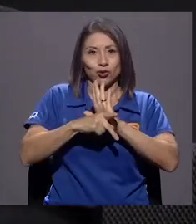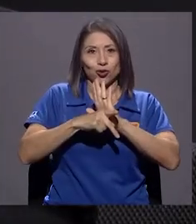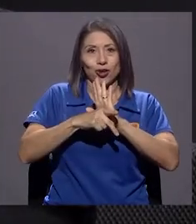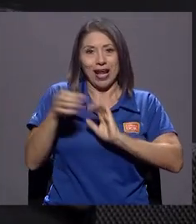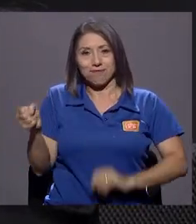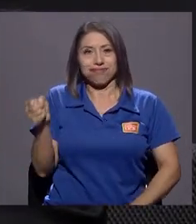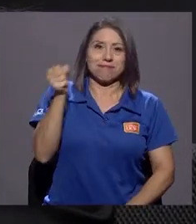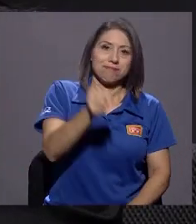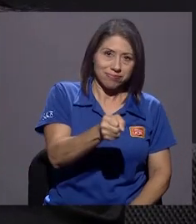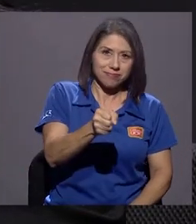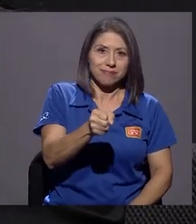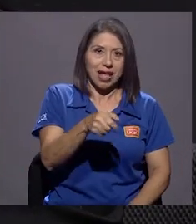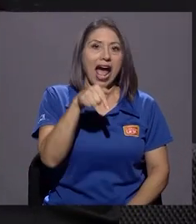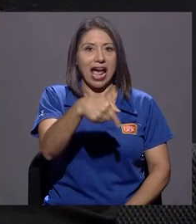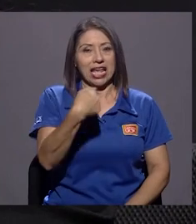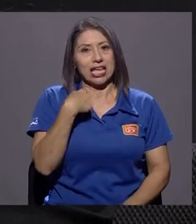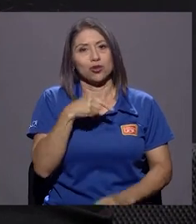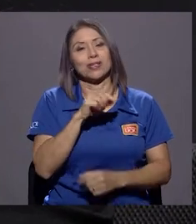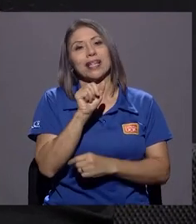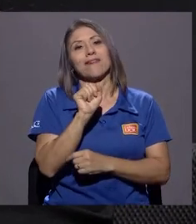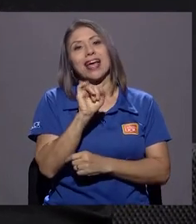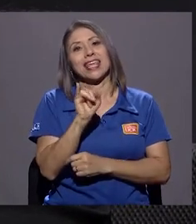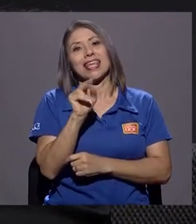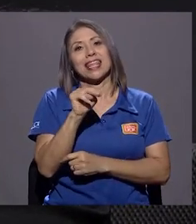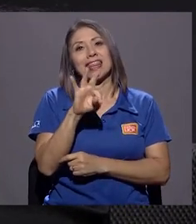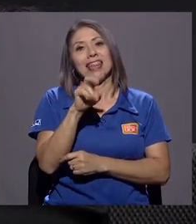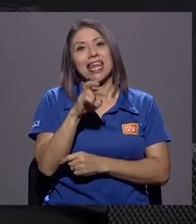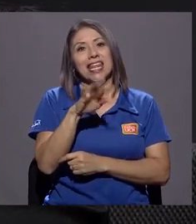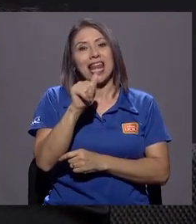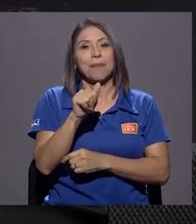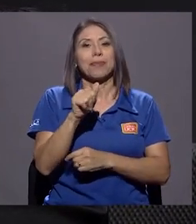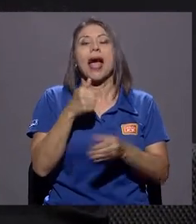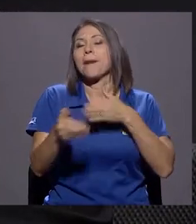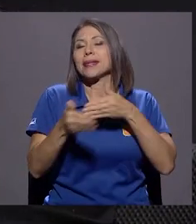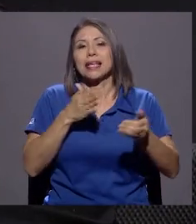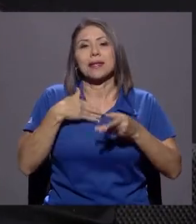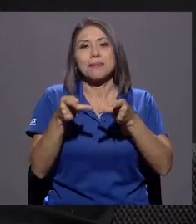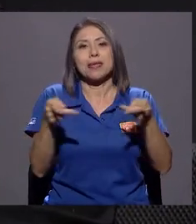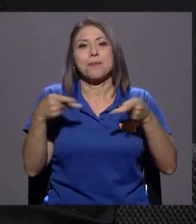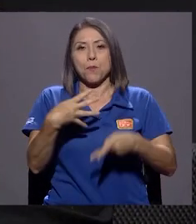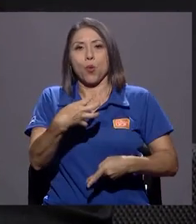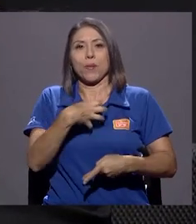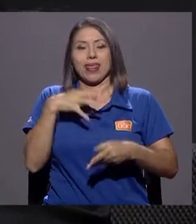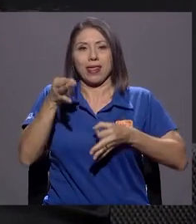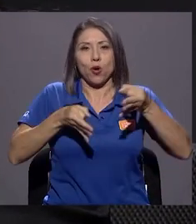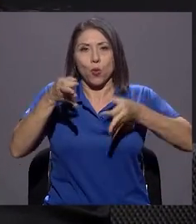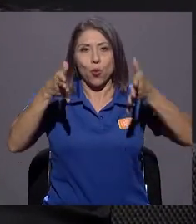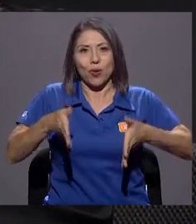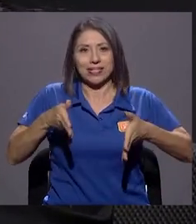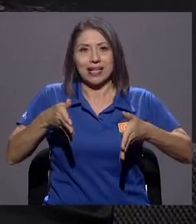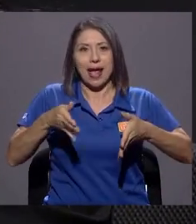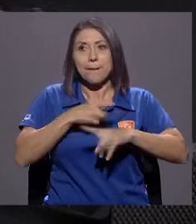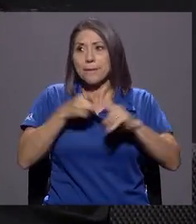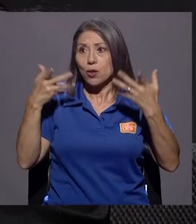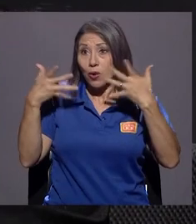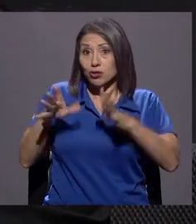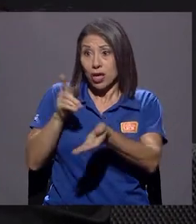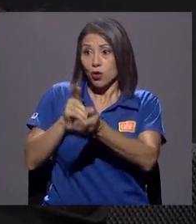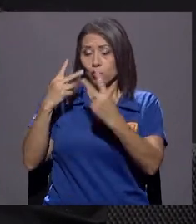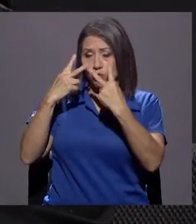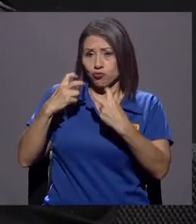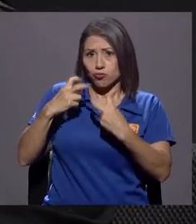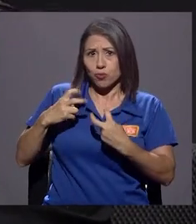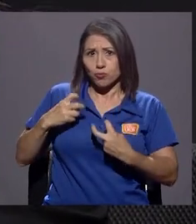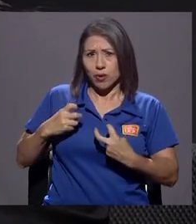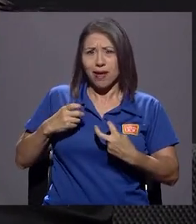a pesar de que mi propiedad es como jueza. Y efectivamente cuando me valoran, el trámite solo de